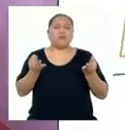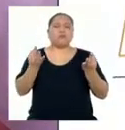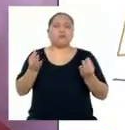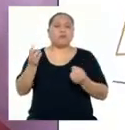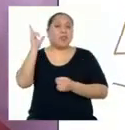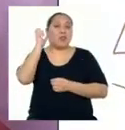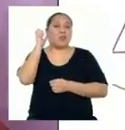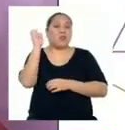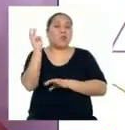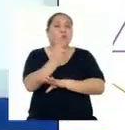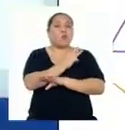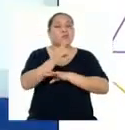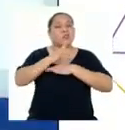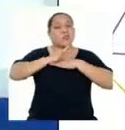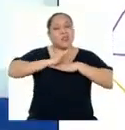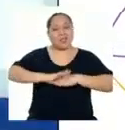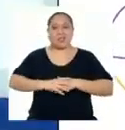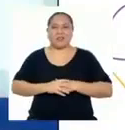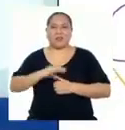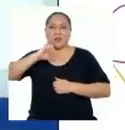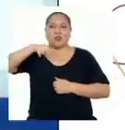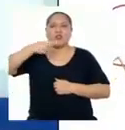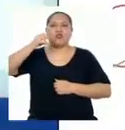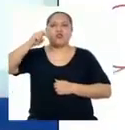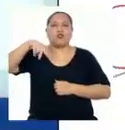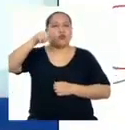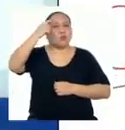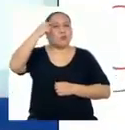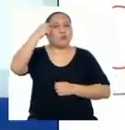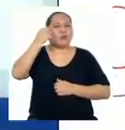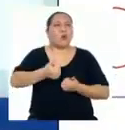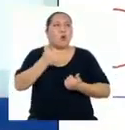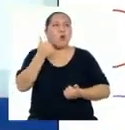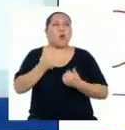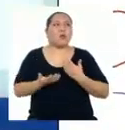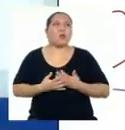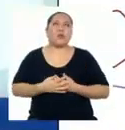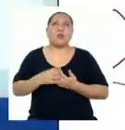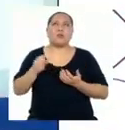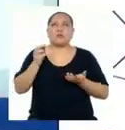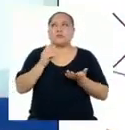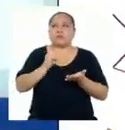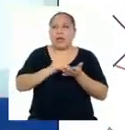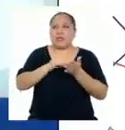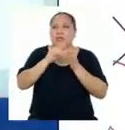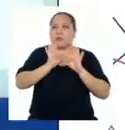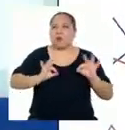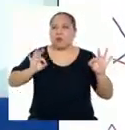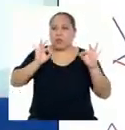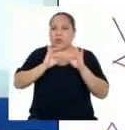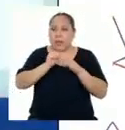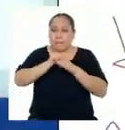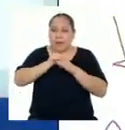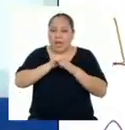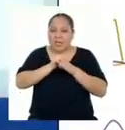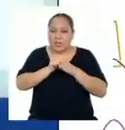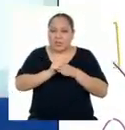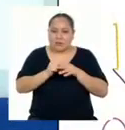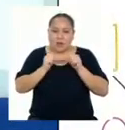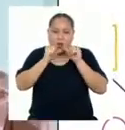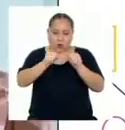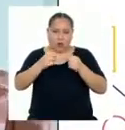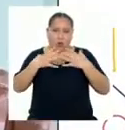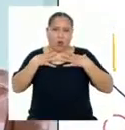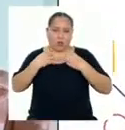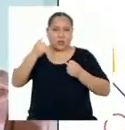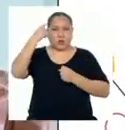escuchando música, relajando. John, ¿cuáles crees que son los principales hábitos que uno debería tener para mantener la salud